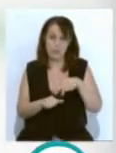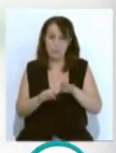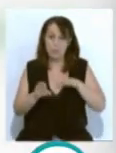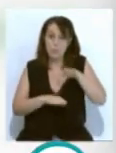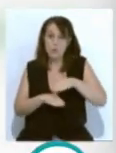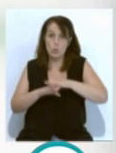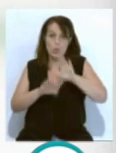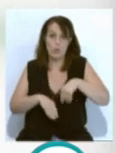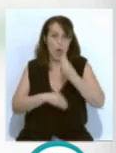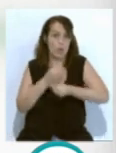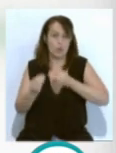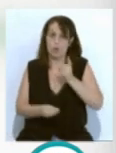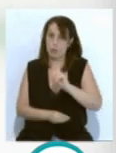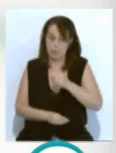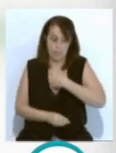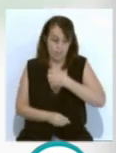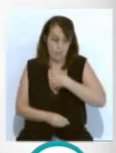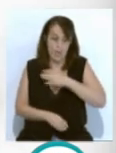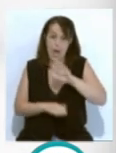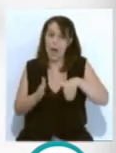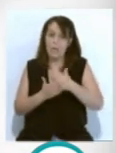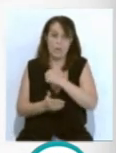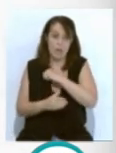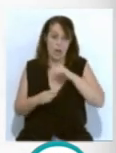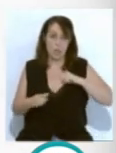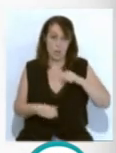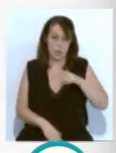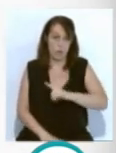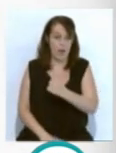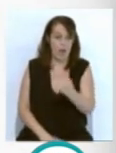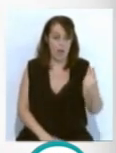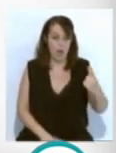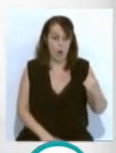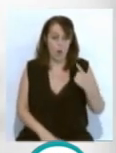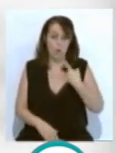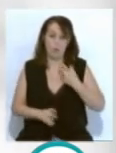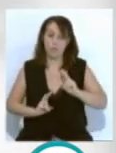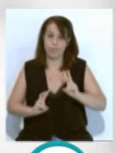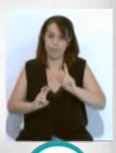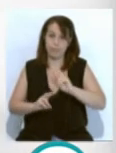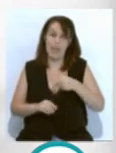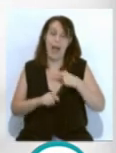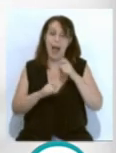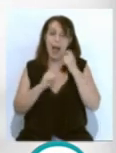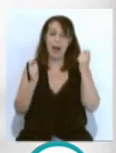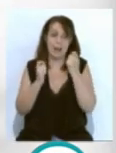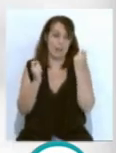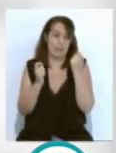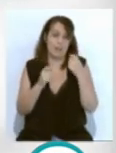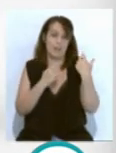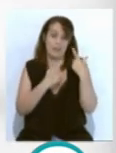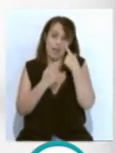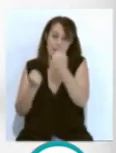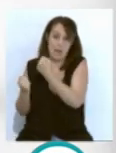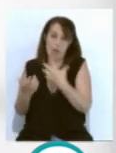realizar hasta que cada comunidad autónoma active el servicio en su sistema de alertas sanitarias. En un primer momento no todas lo incluirán,